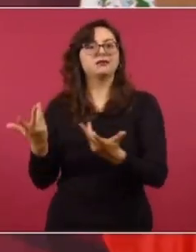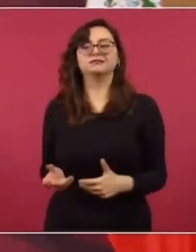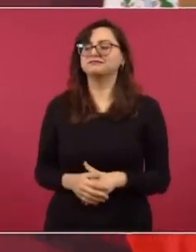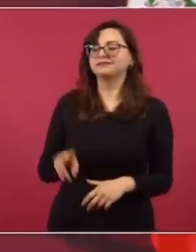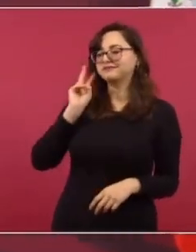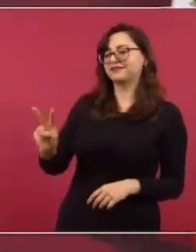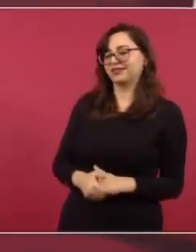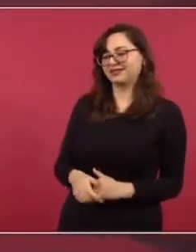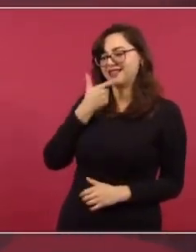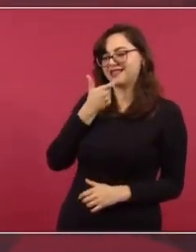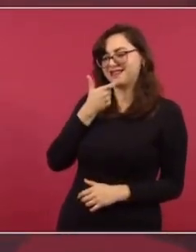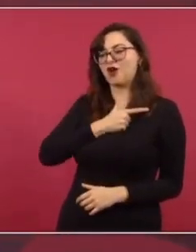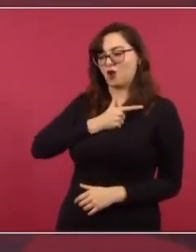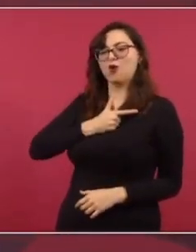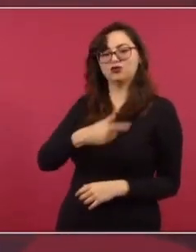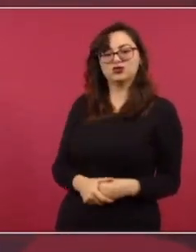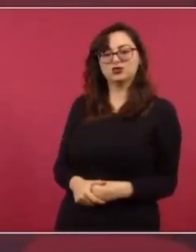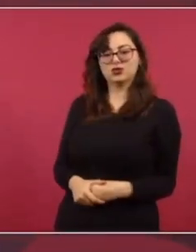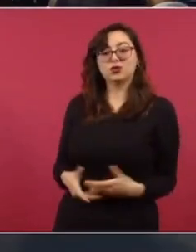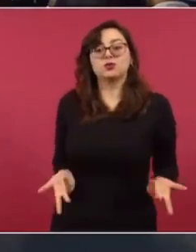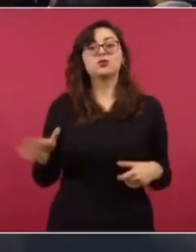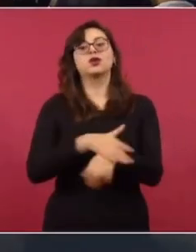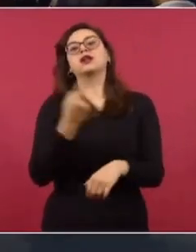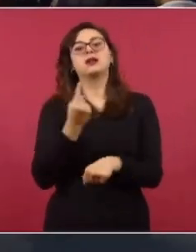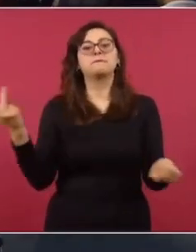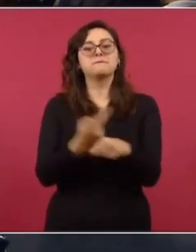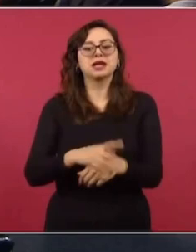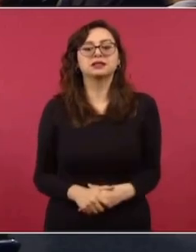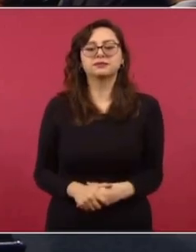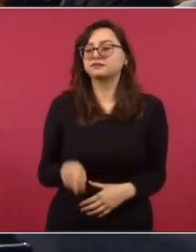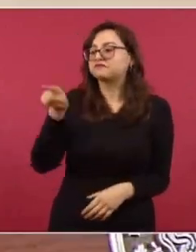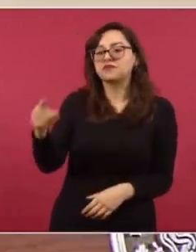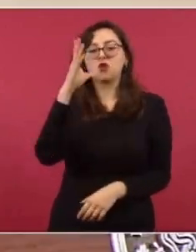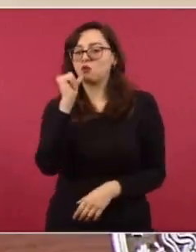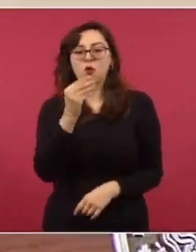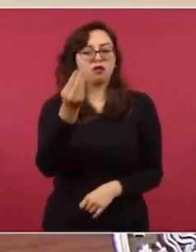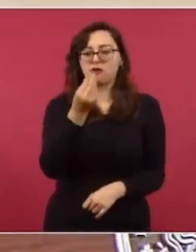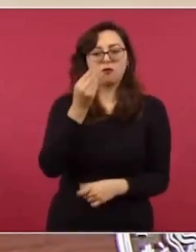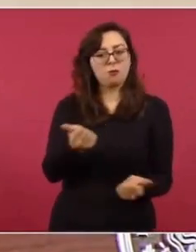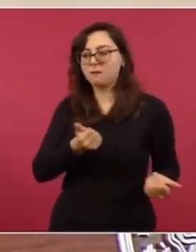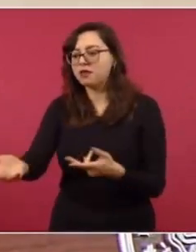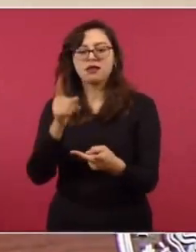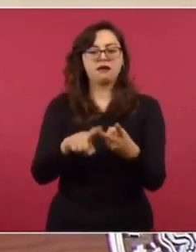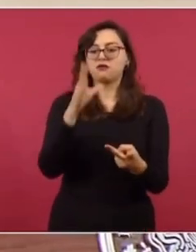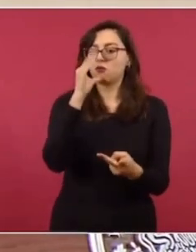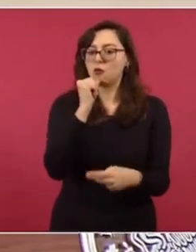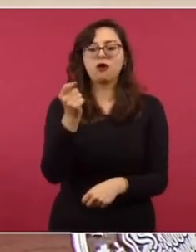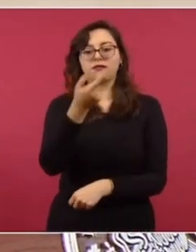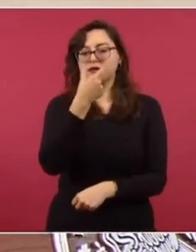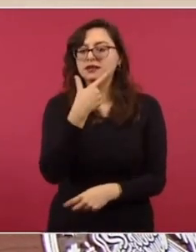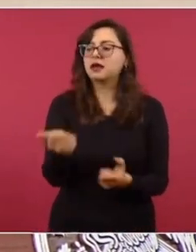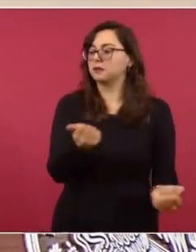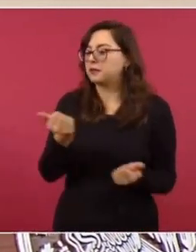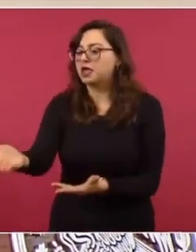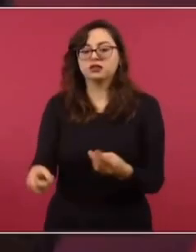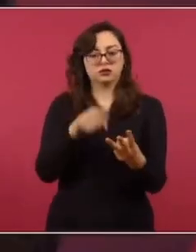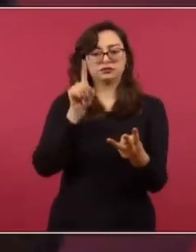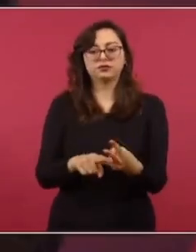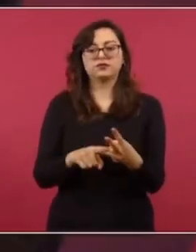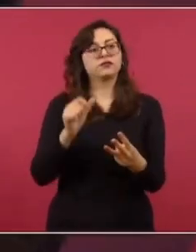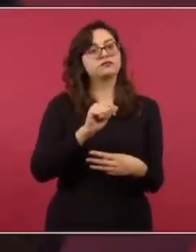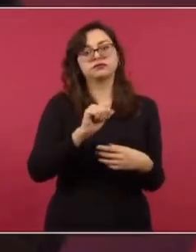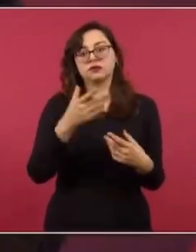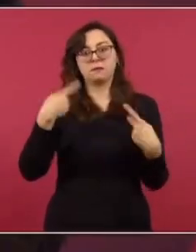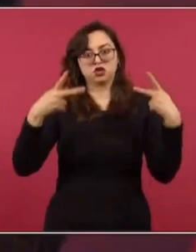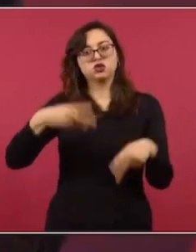y no pueden llegar alimentos, no pueden llegar medicamentos, no les permiten que los cubanos que viven